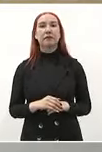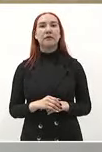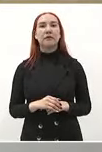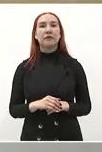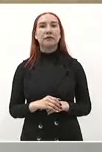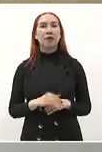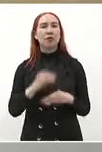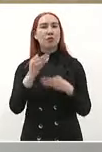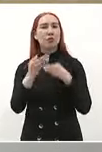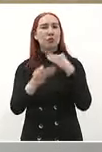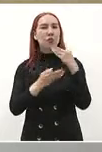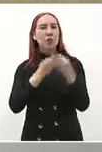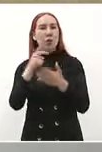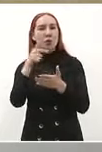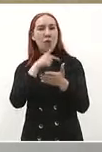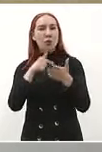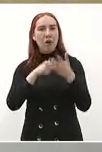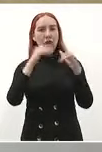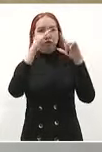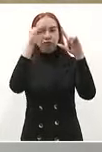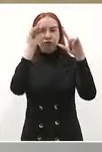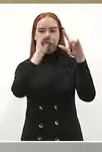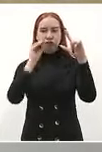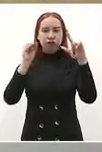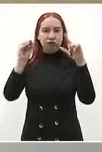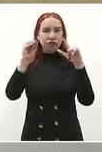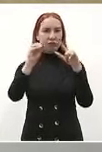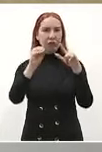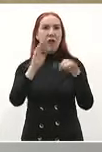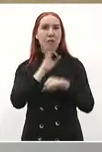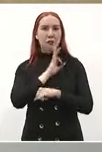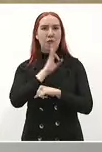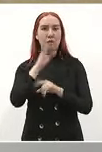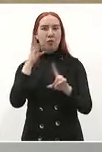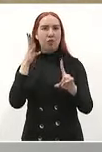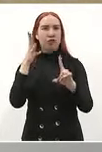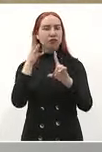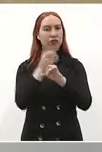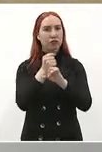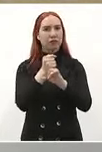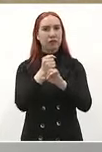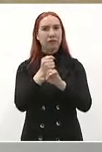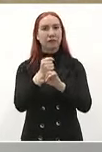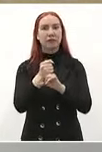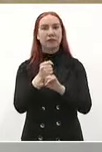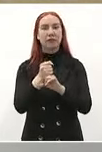todos los hogares falta muy poquito vamos a llegar este año porque son